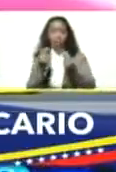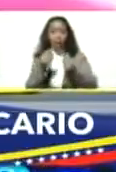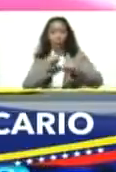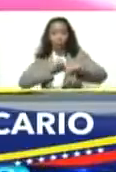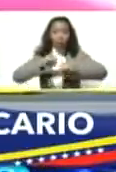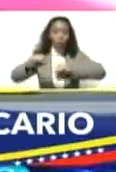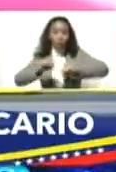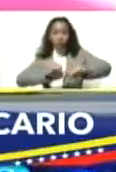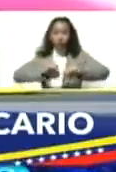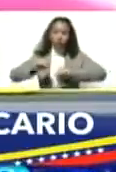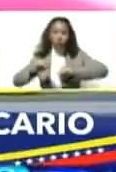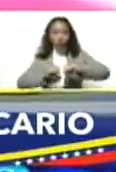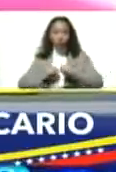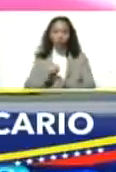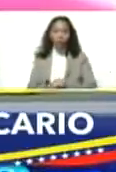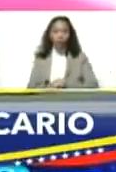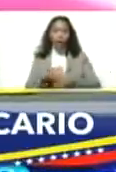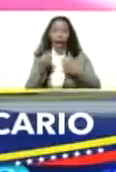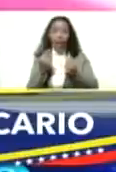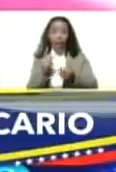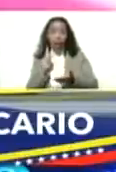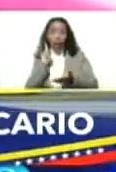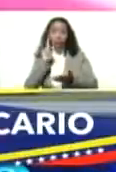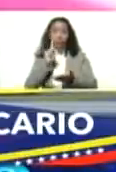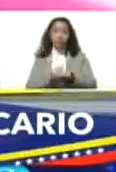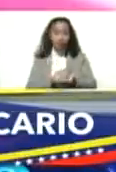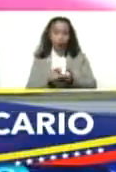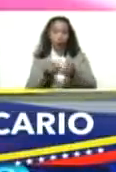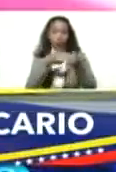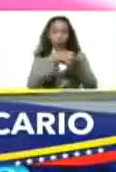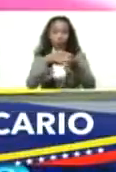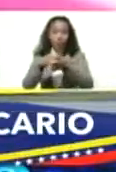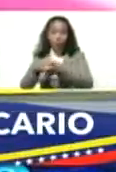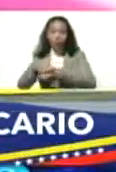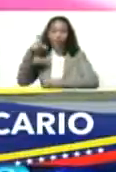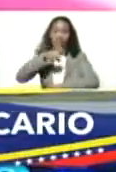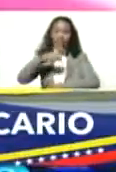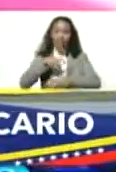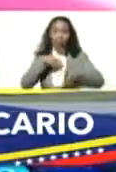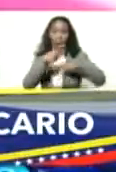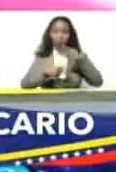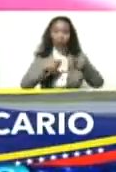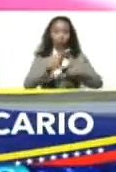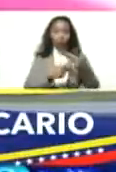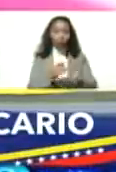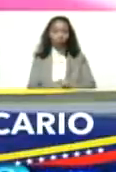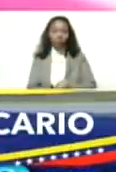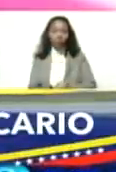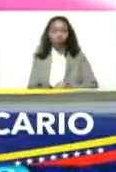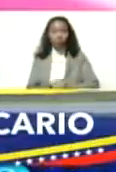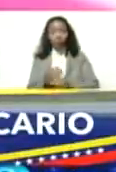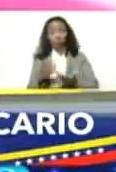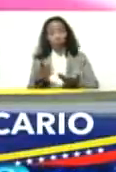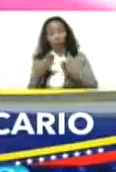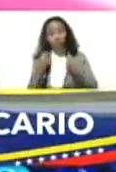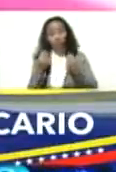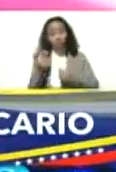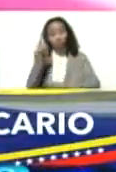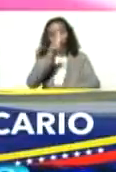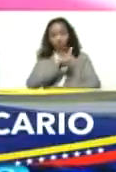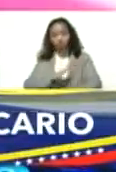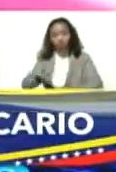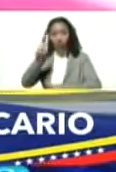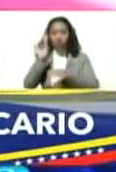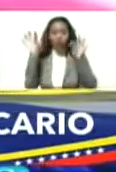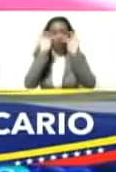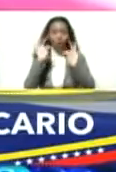mueva, que el dinero llegue a los sectores que quieren producir, que el dinero circule de